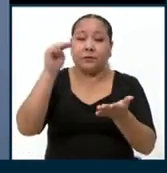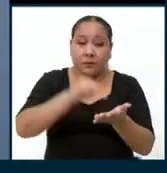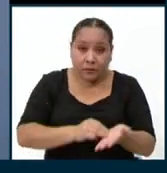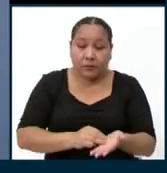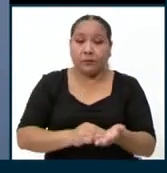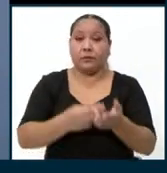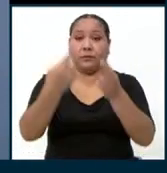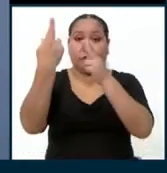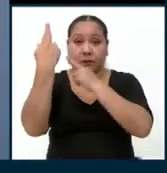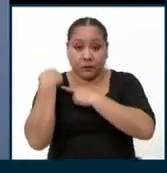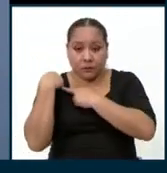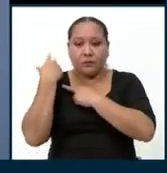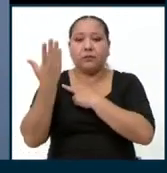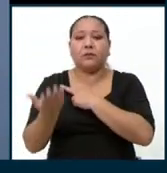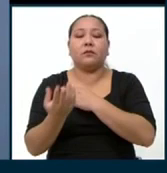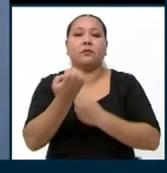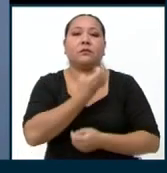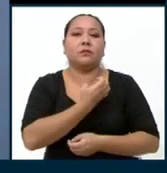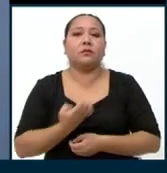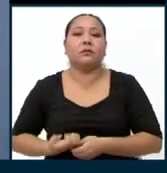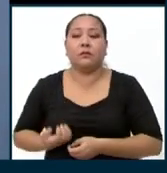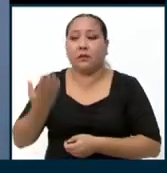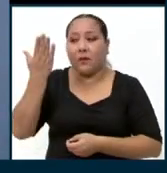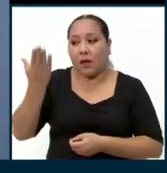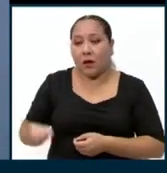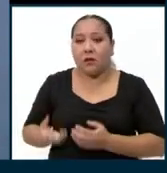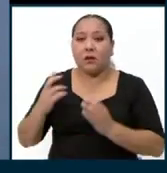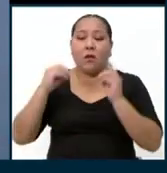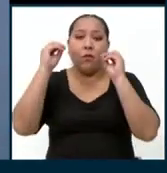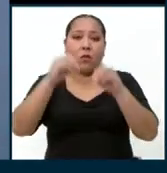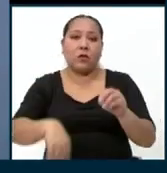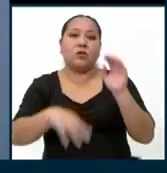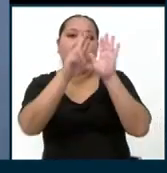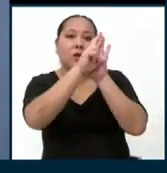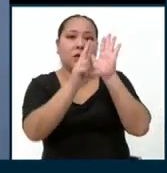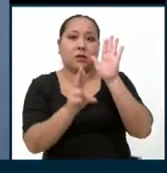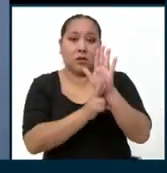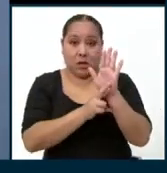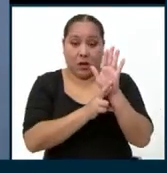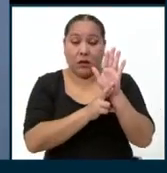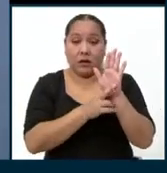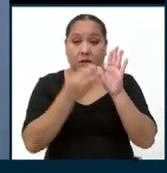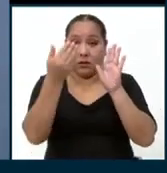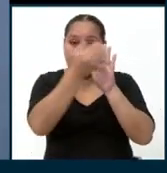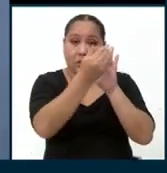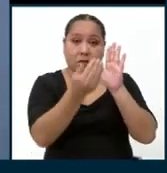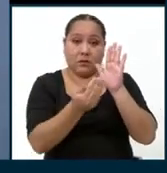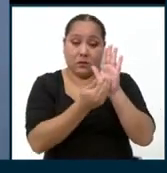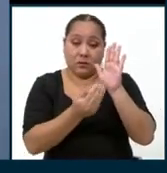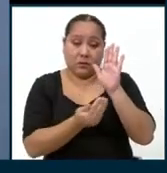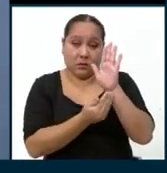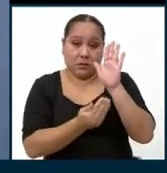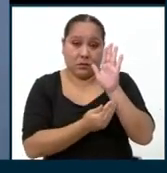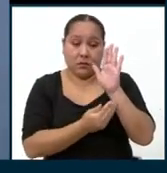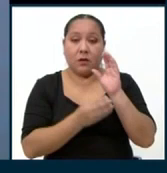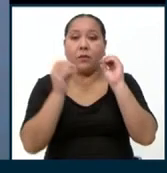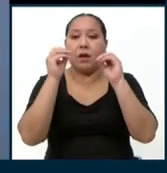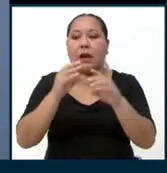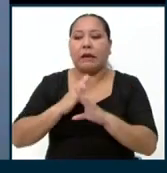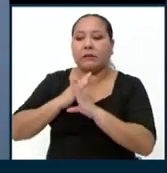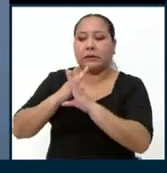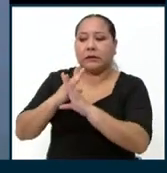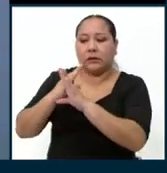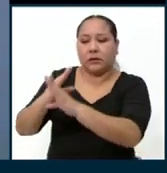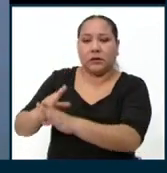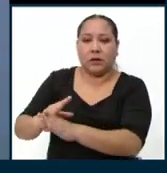recae sobre el gobierno, porque son ellos los que han tomado las medidas correspondientes para paliar, para